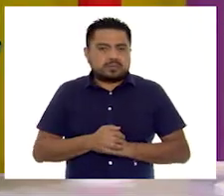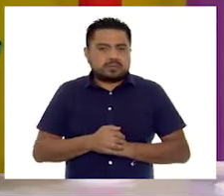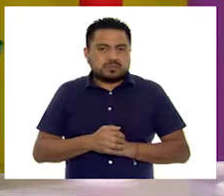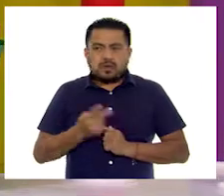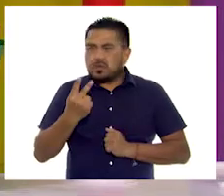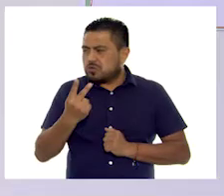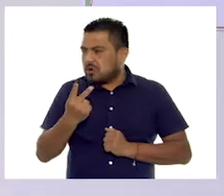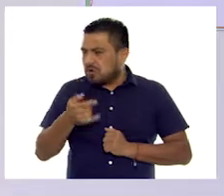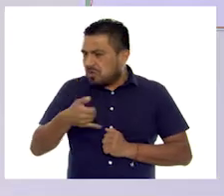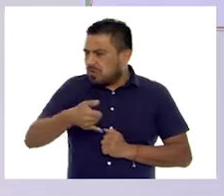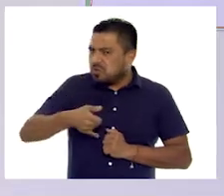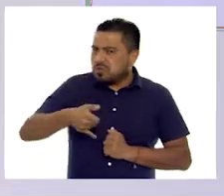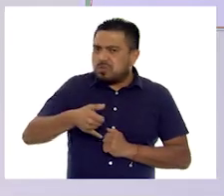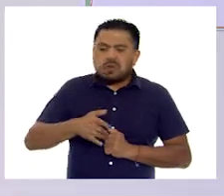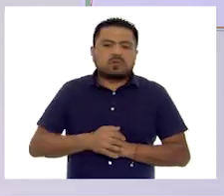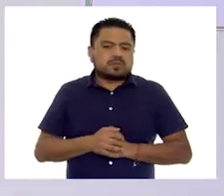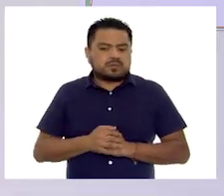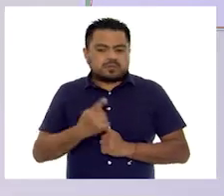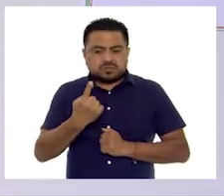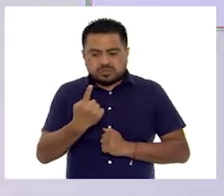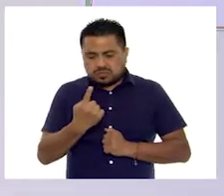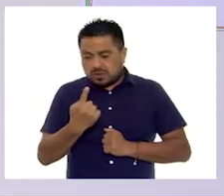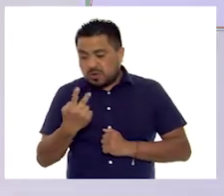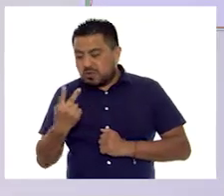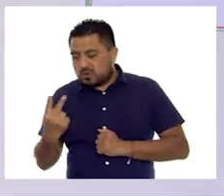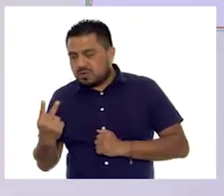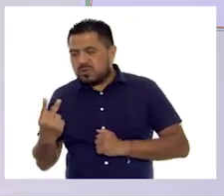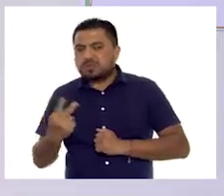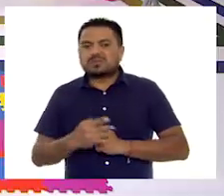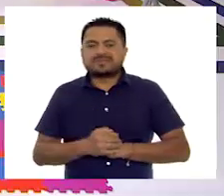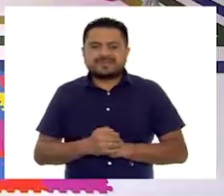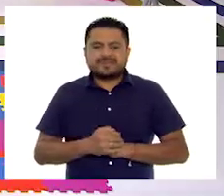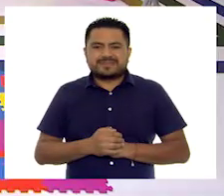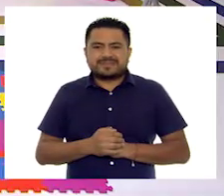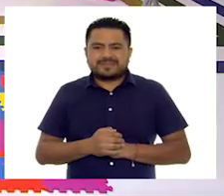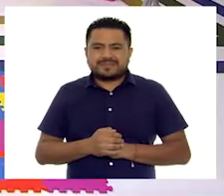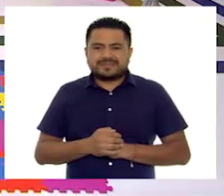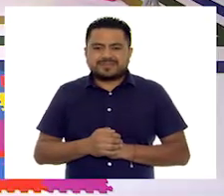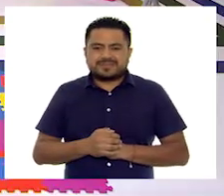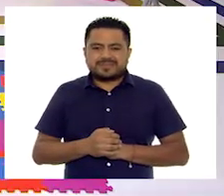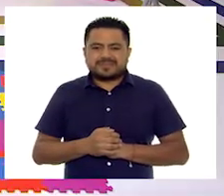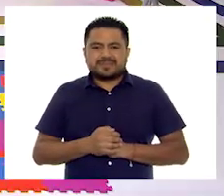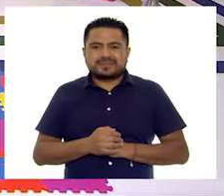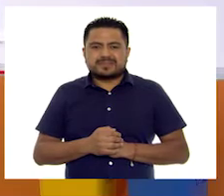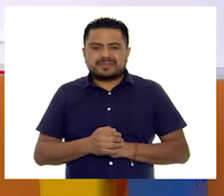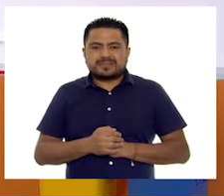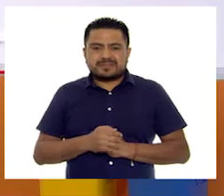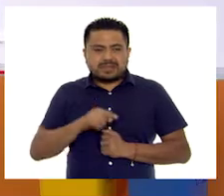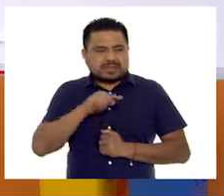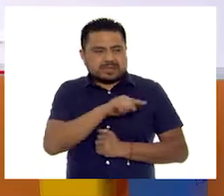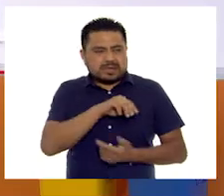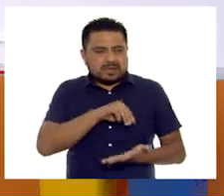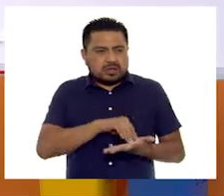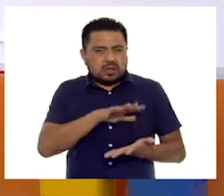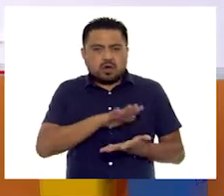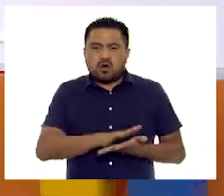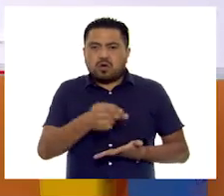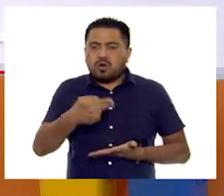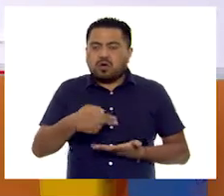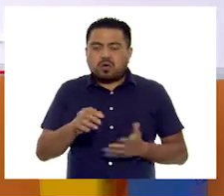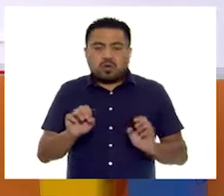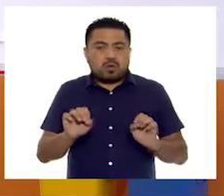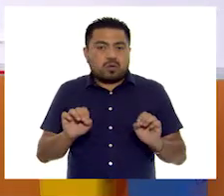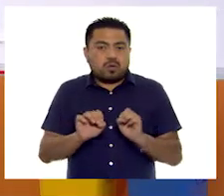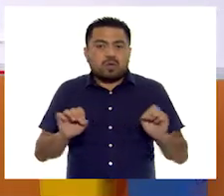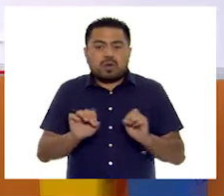jugo. Exacto. Uno y dos. Ella no registró los nombres. No.